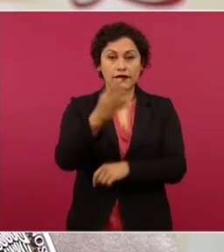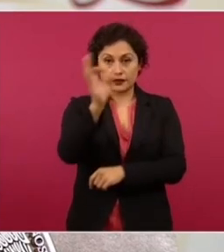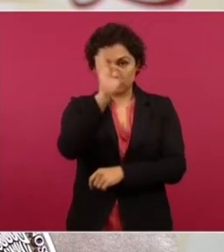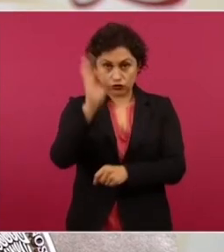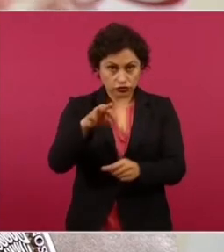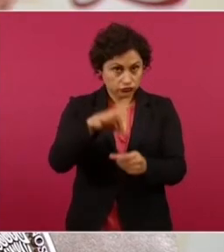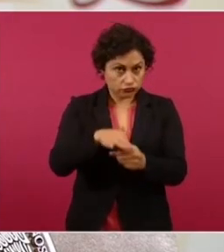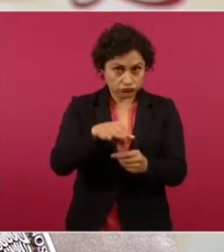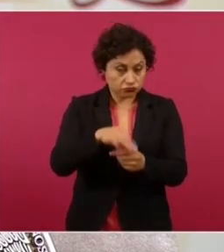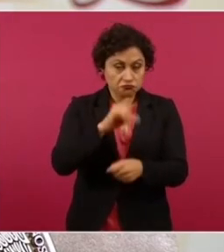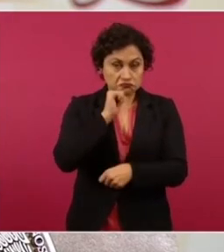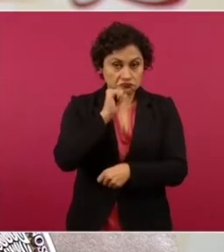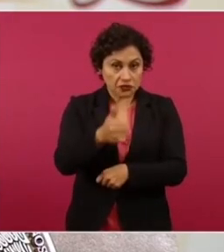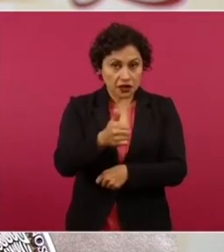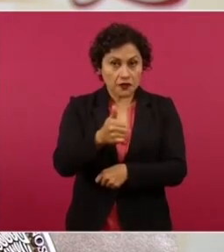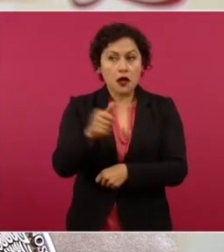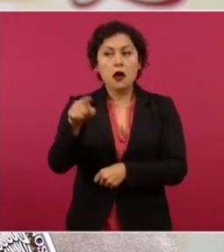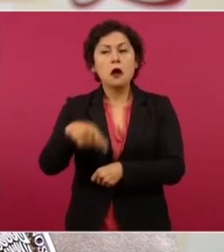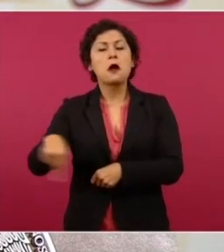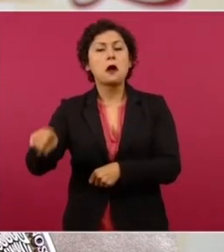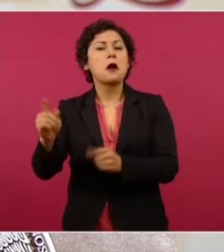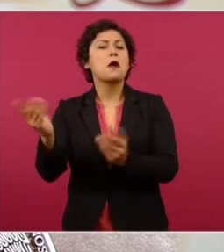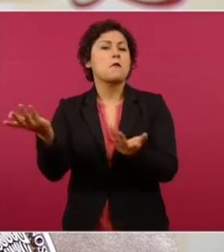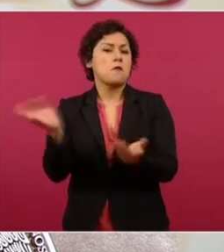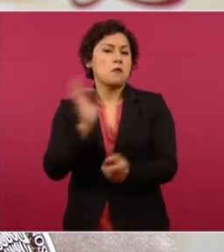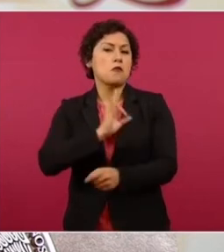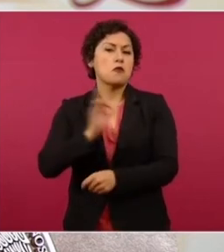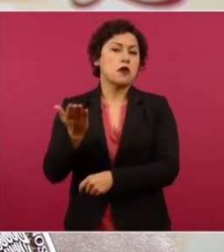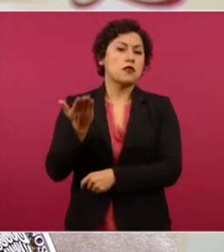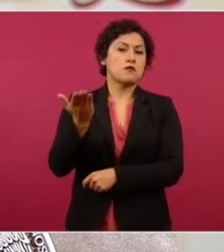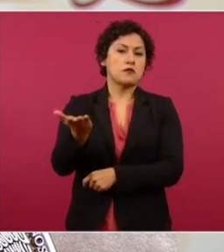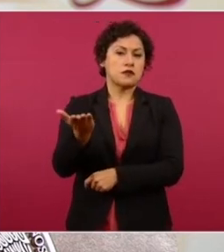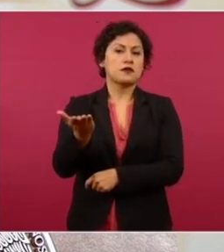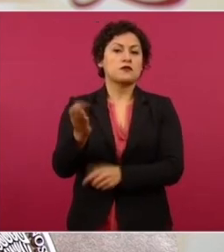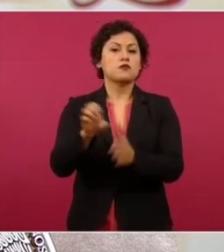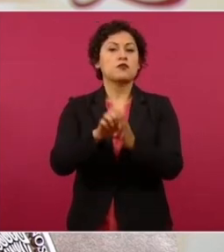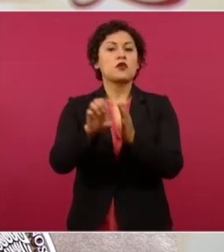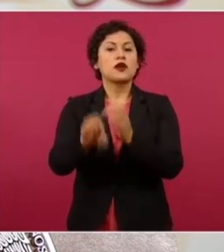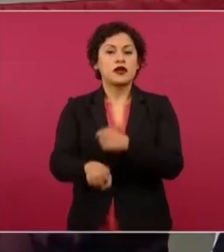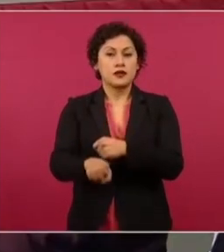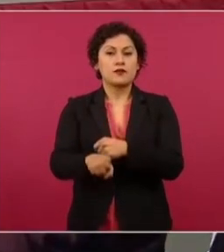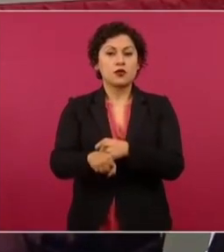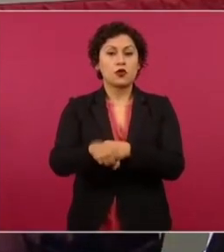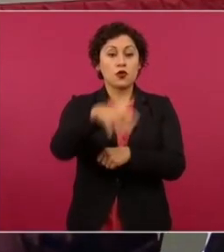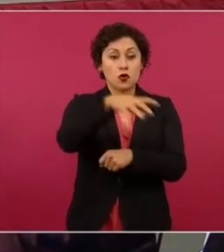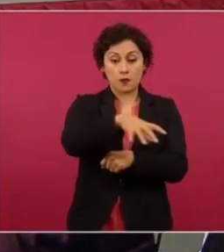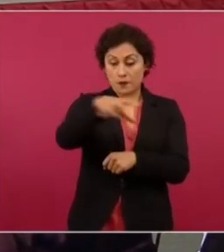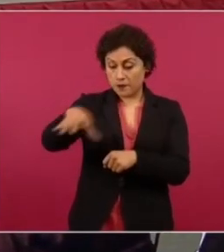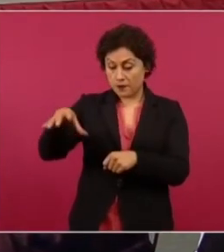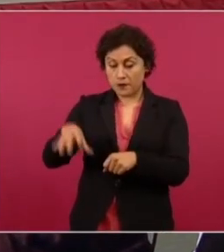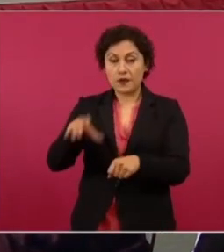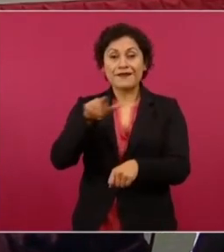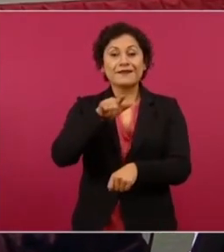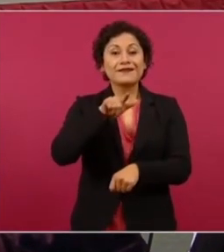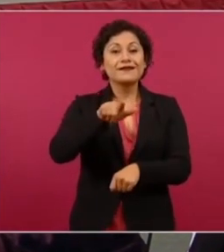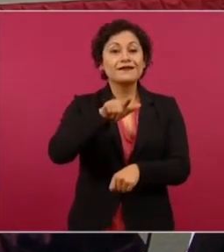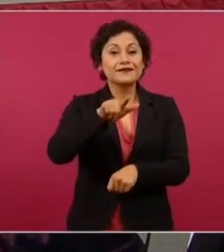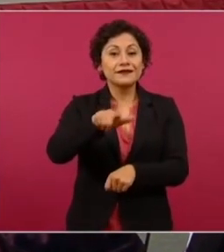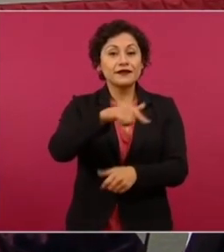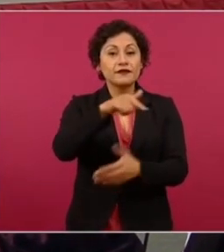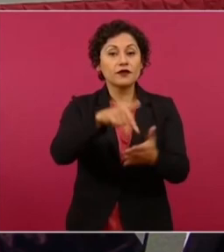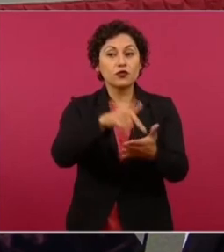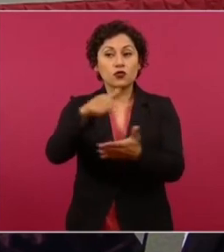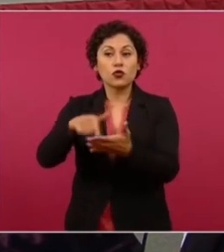total emitida podían alegar cuando menos que en 17 elecciones locales pudiesen